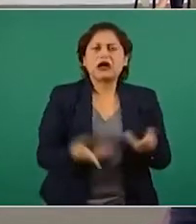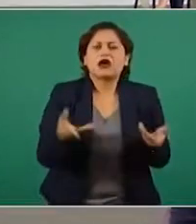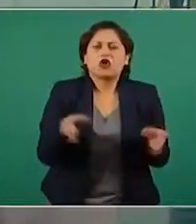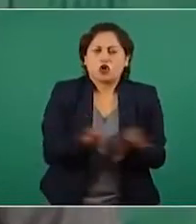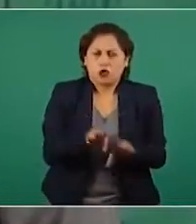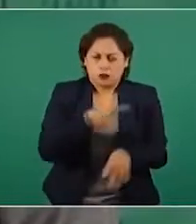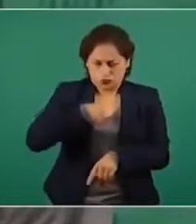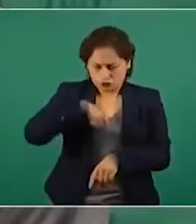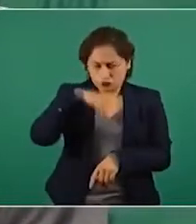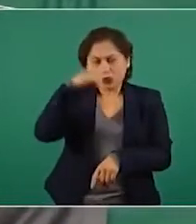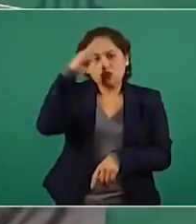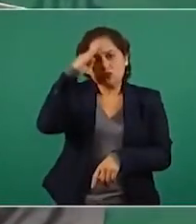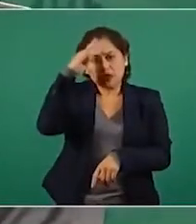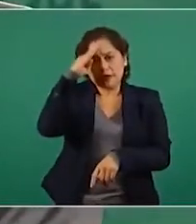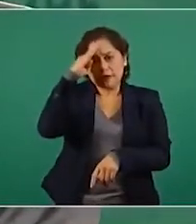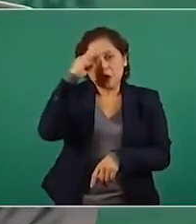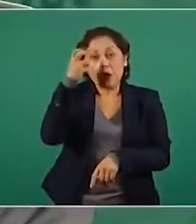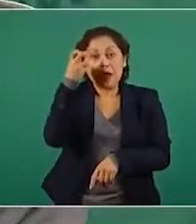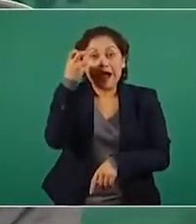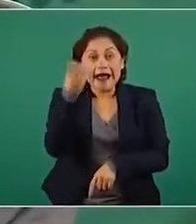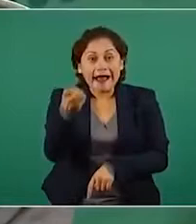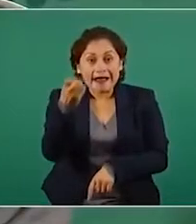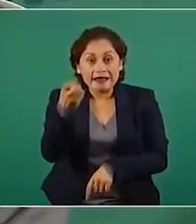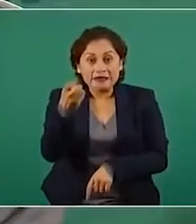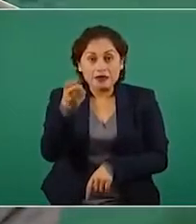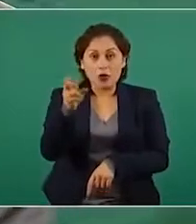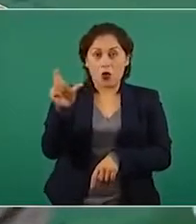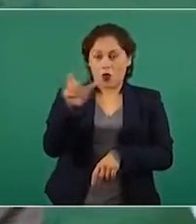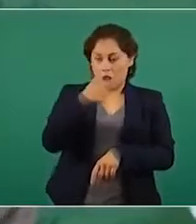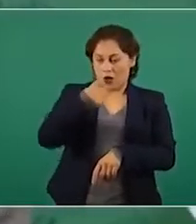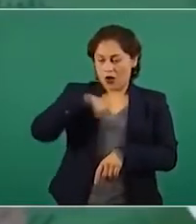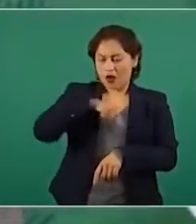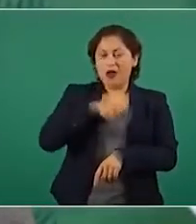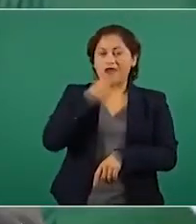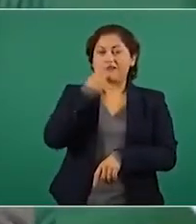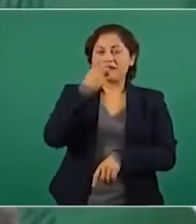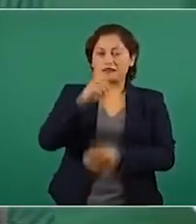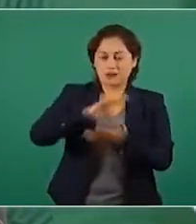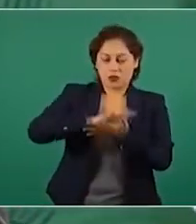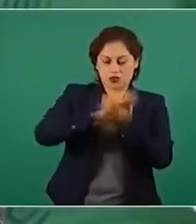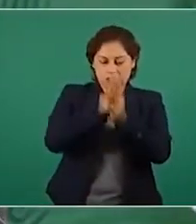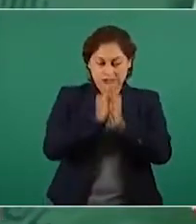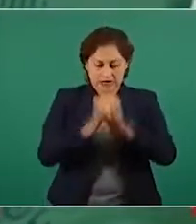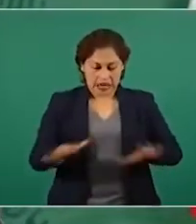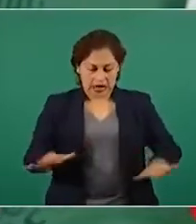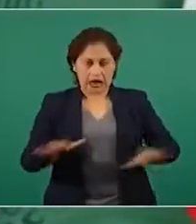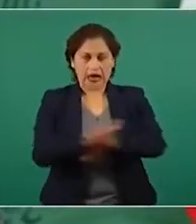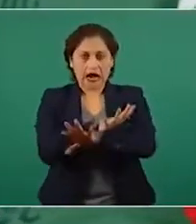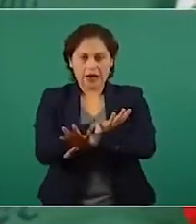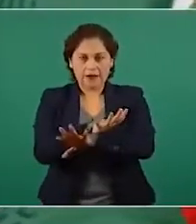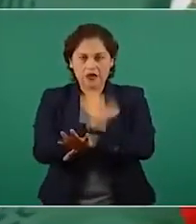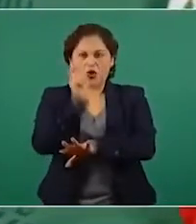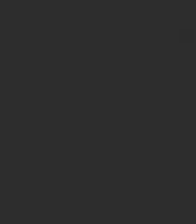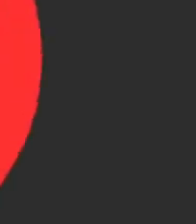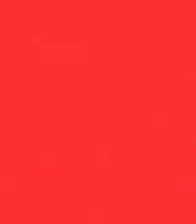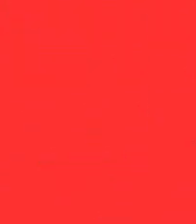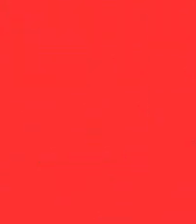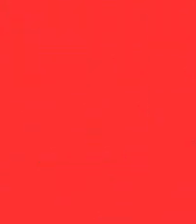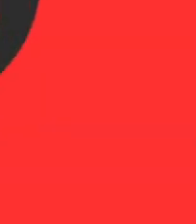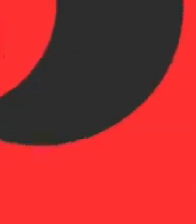Ese es el cambio verdadero, no lo material, sino el cambio de mentalidad.